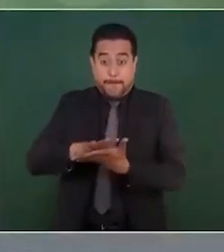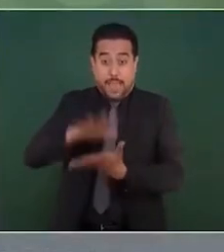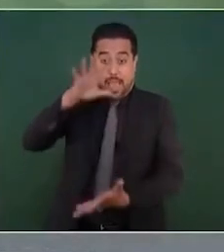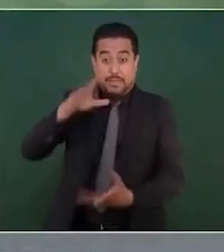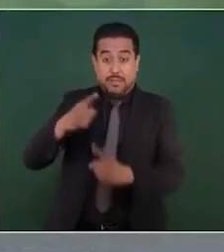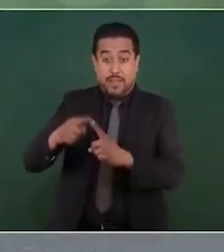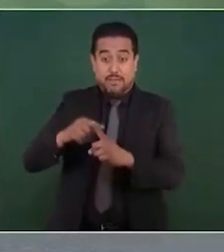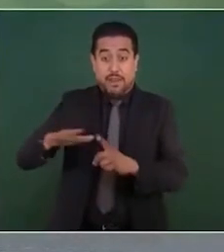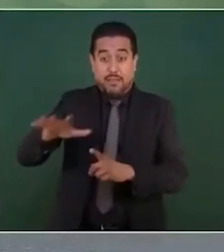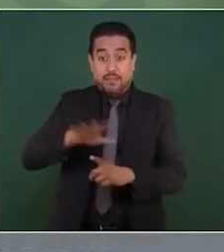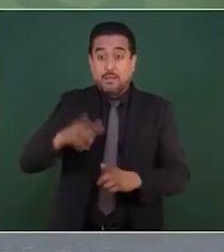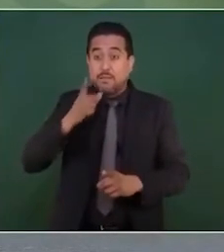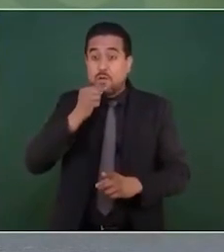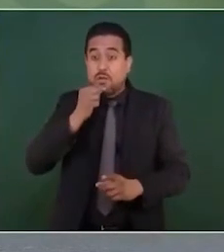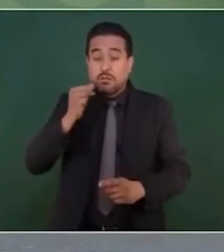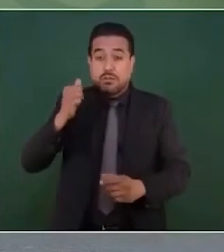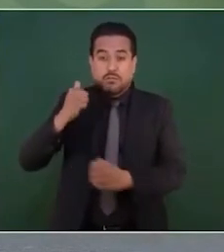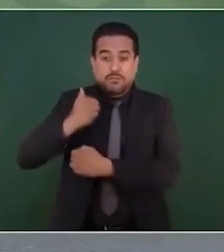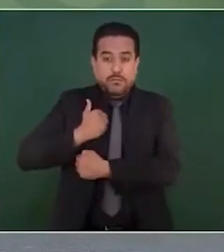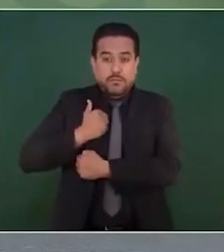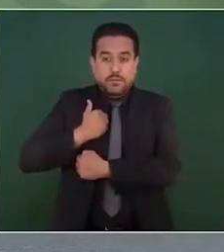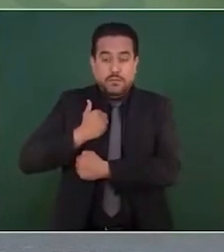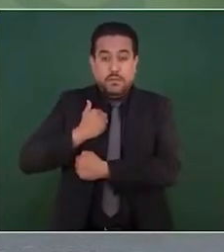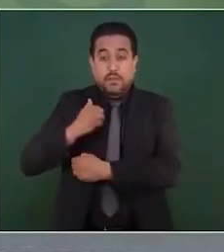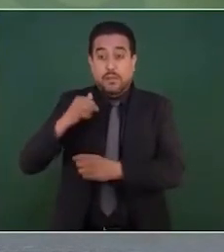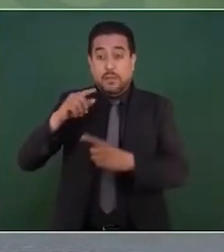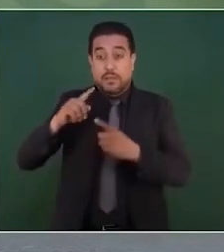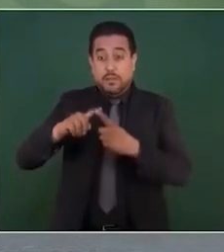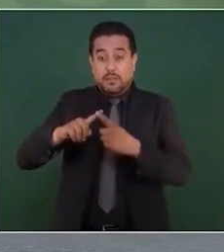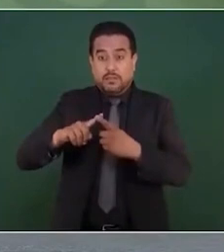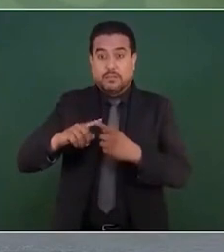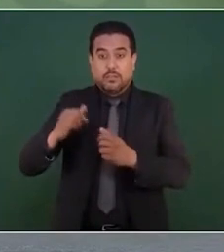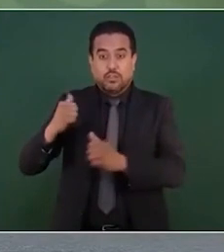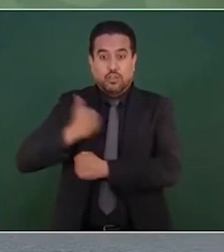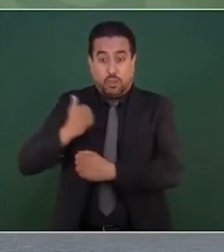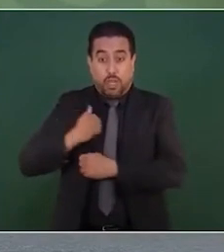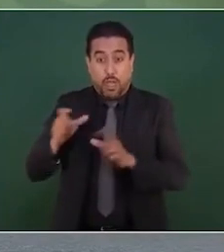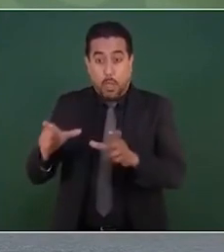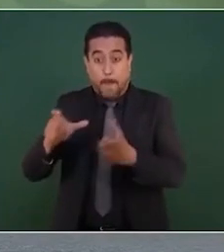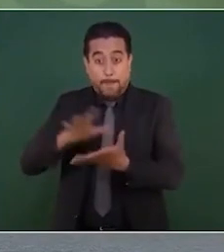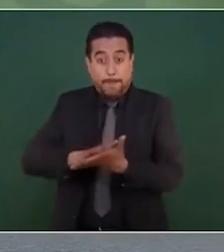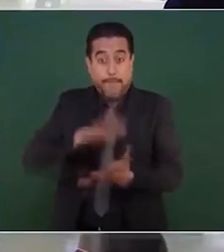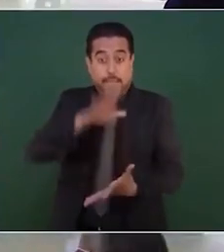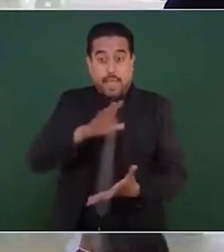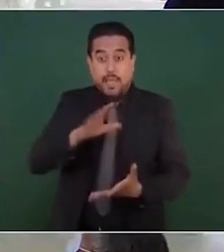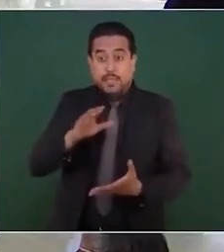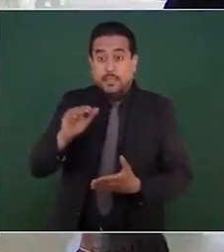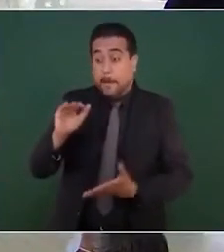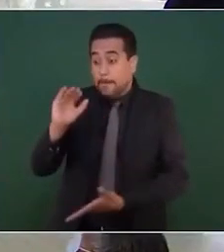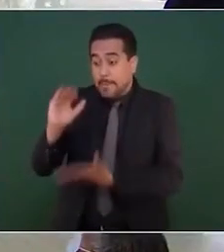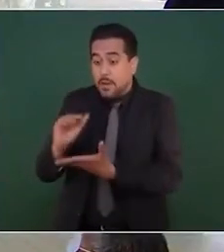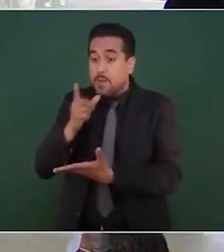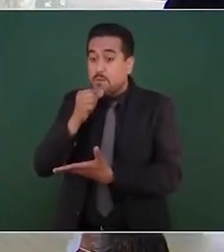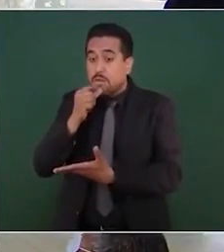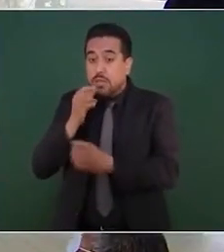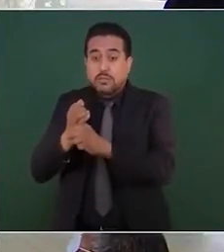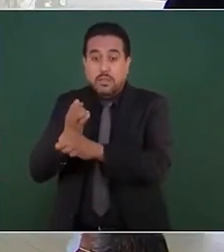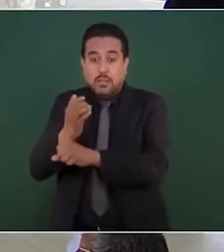que las policías estatales y municipales entonces sí